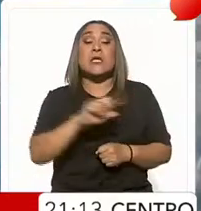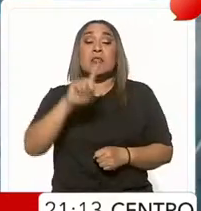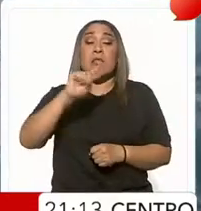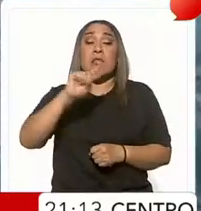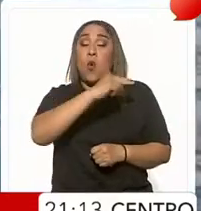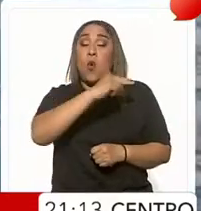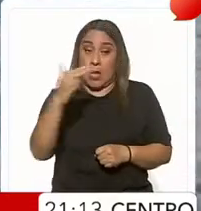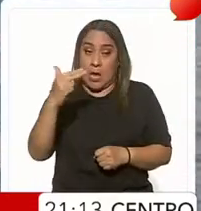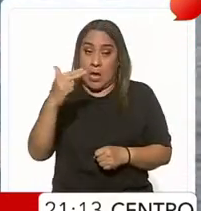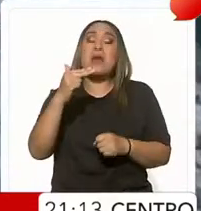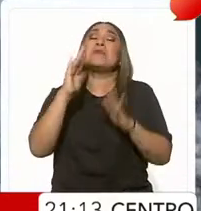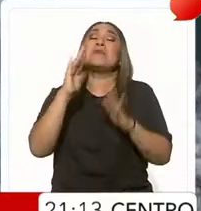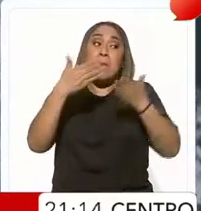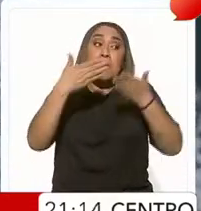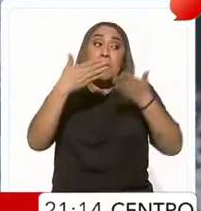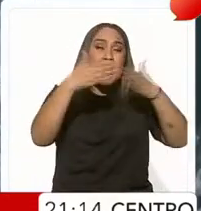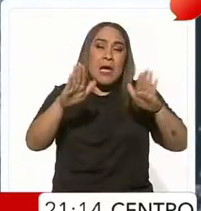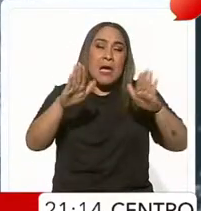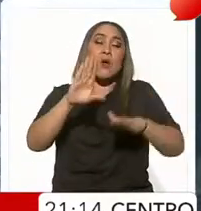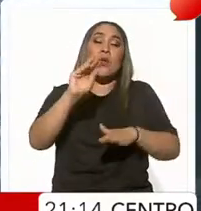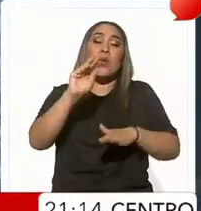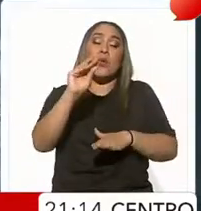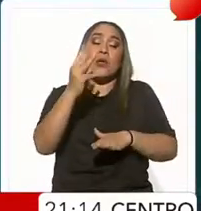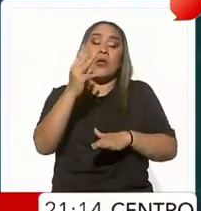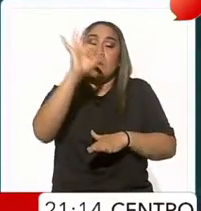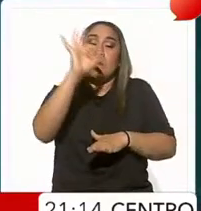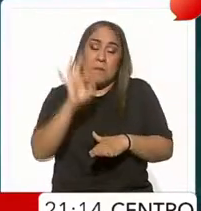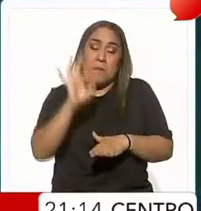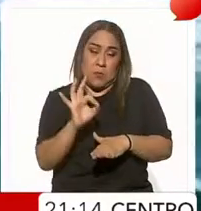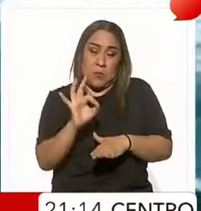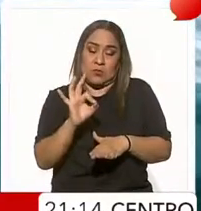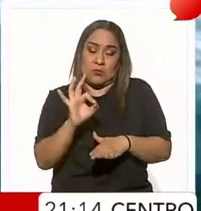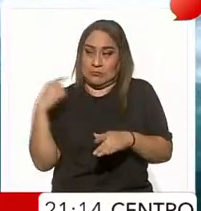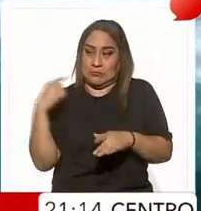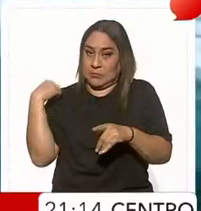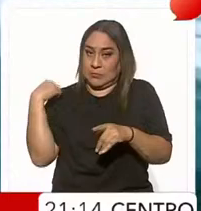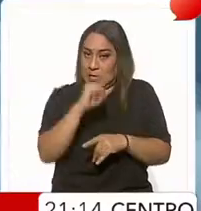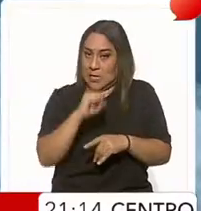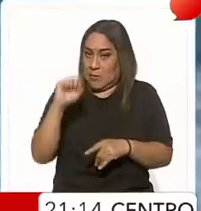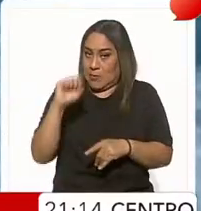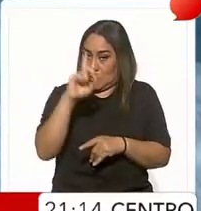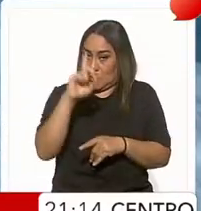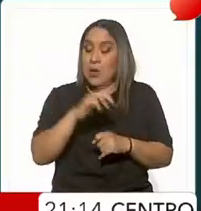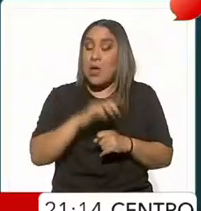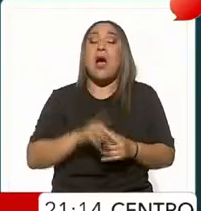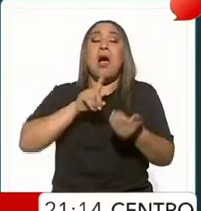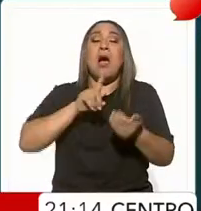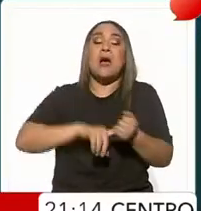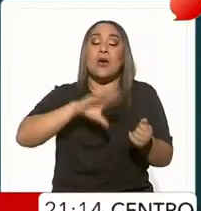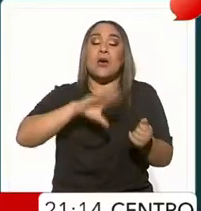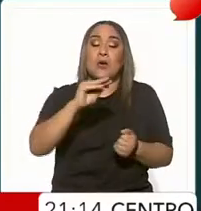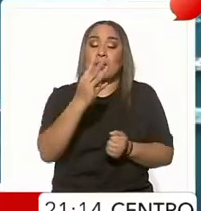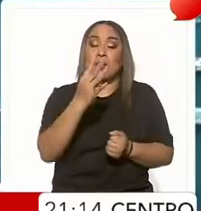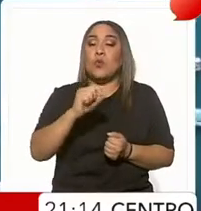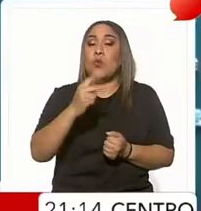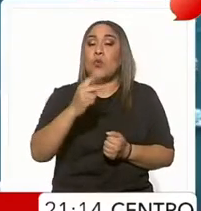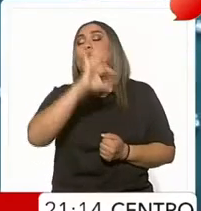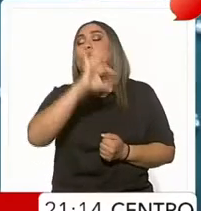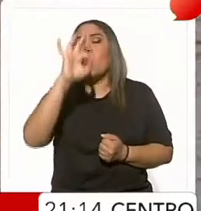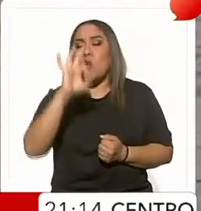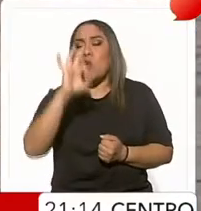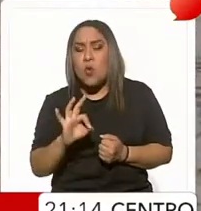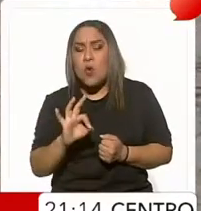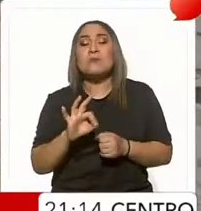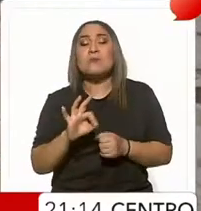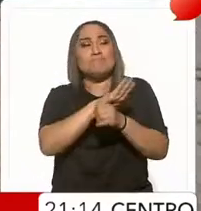Acapulco reabrieron a 94 mil turistas este fin de semana, lo que representó 93.8% de